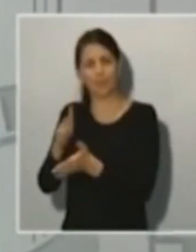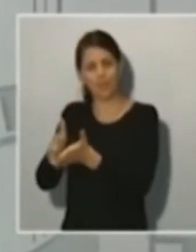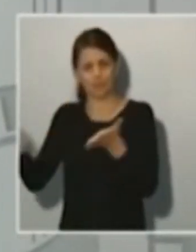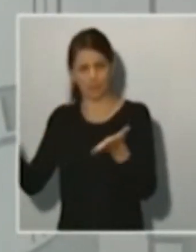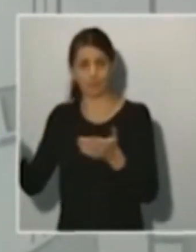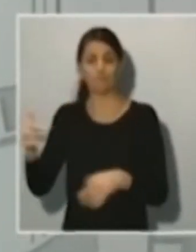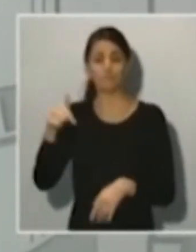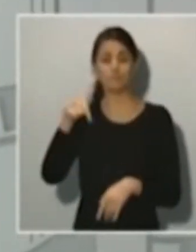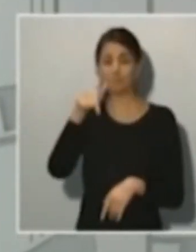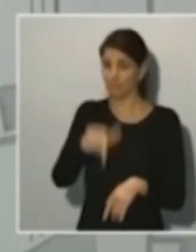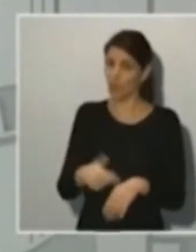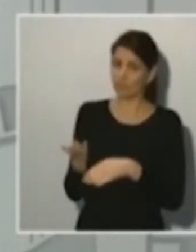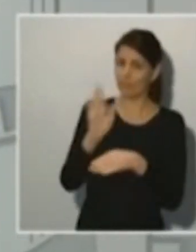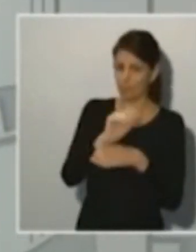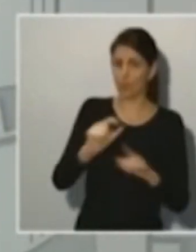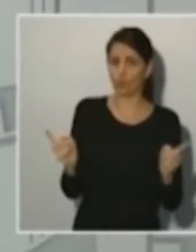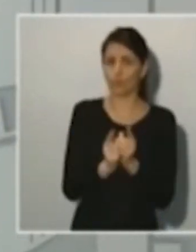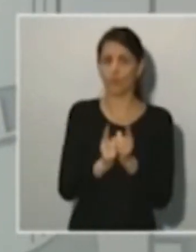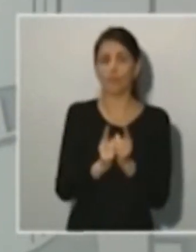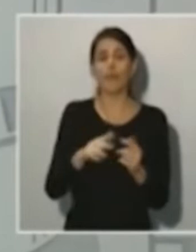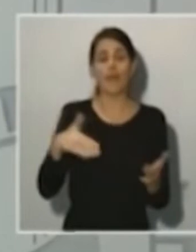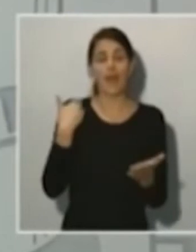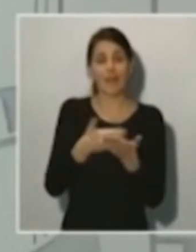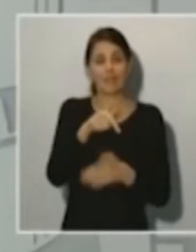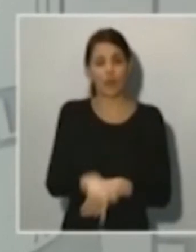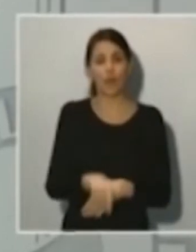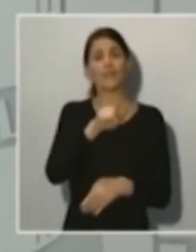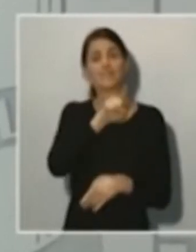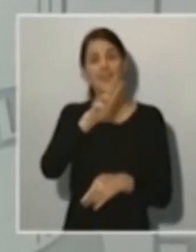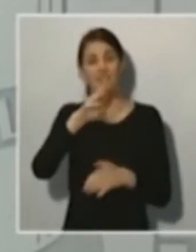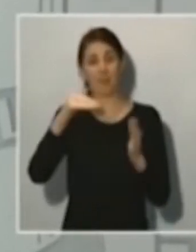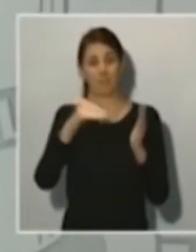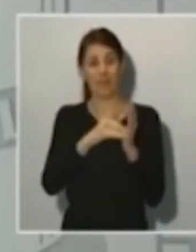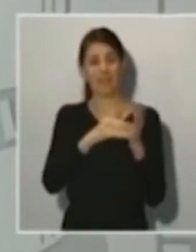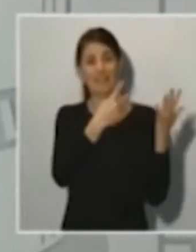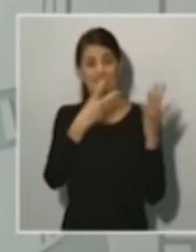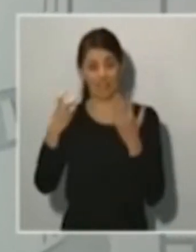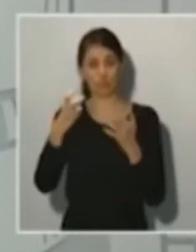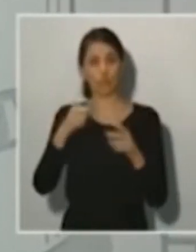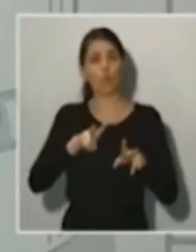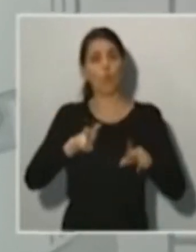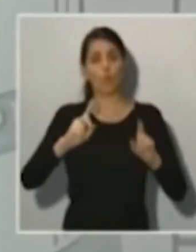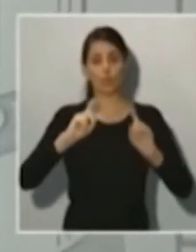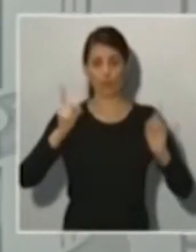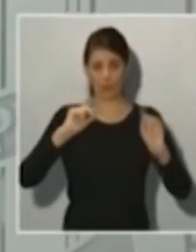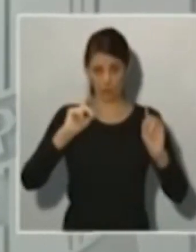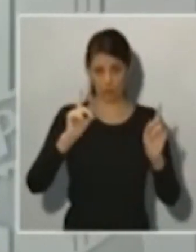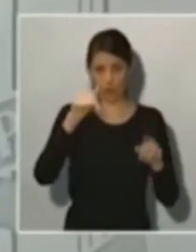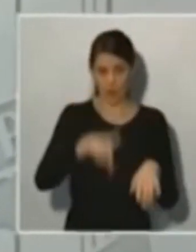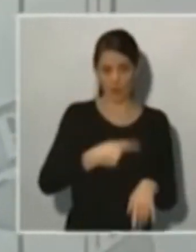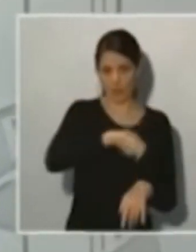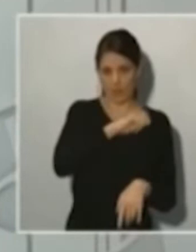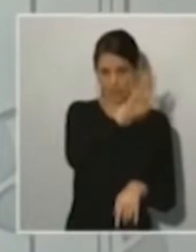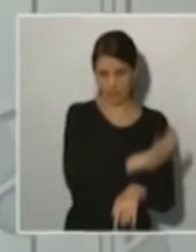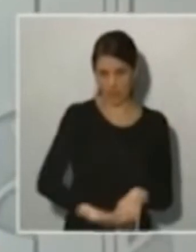13.716 nuevos casos en total acumulados en España de coronavirus, 2